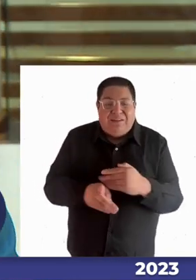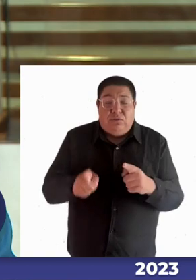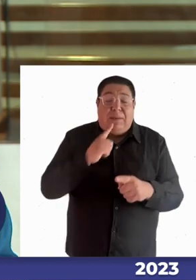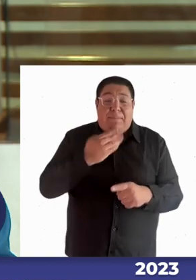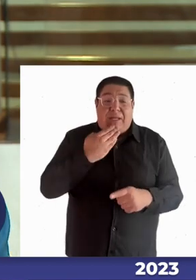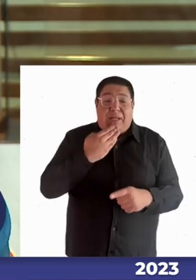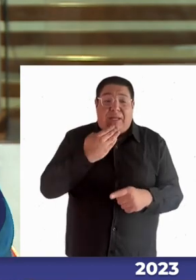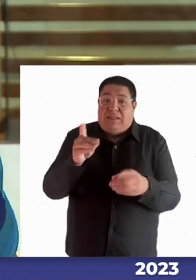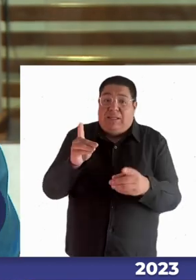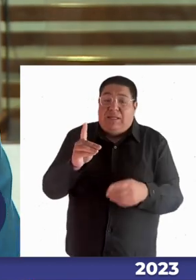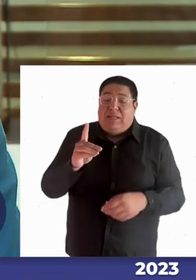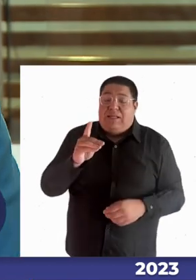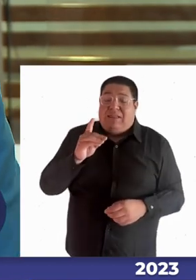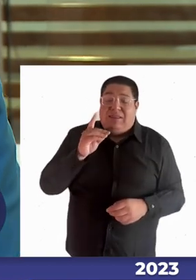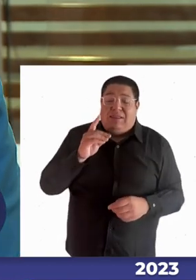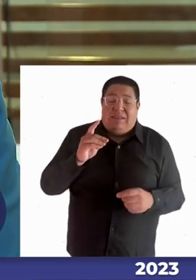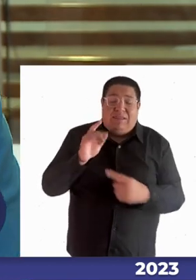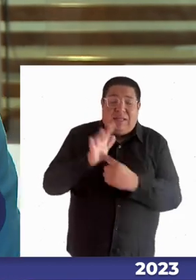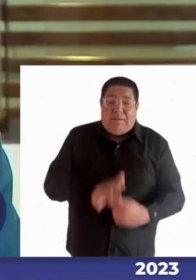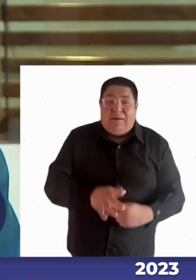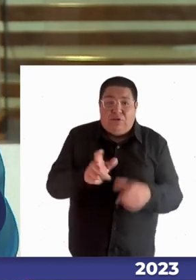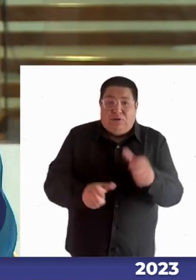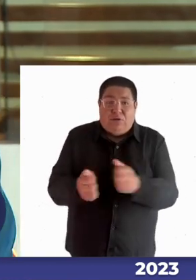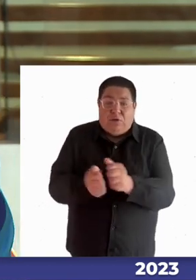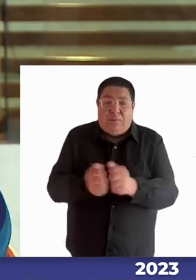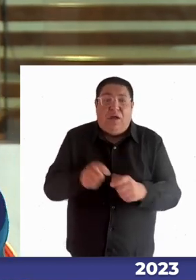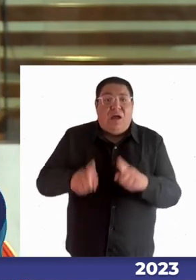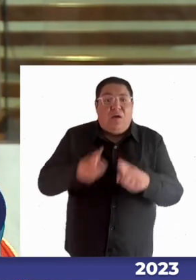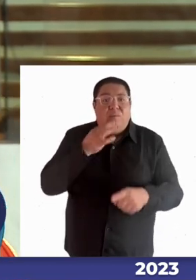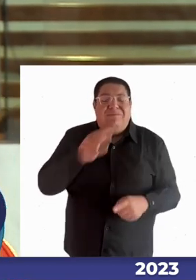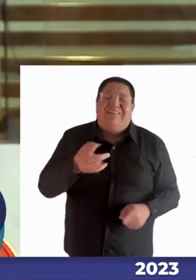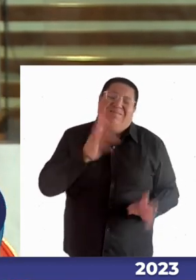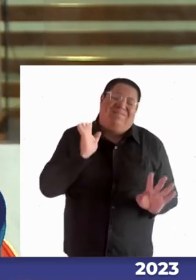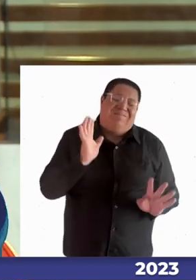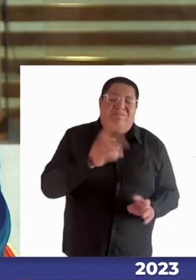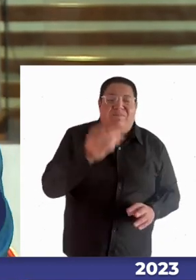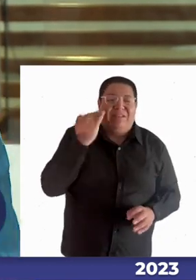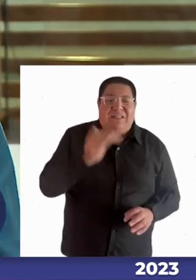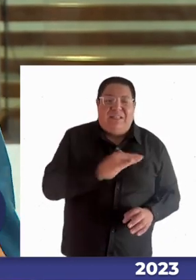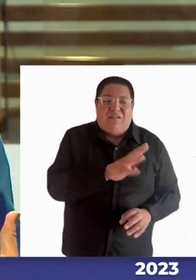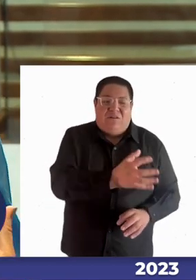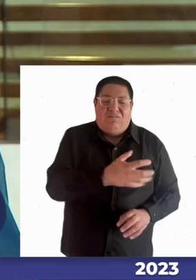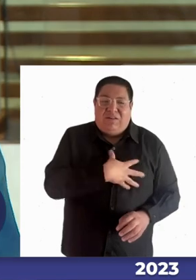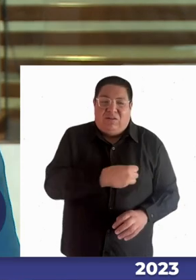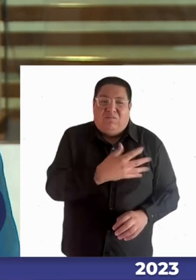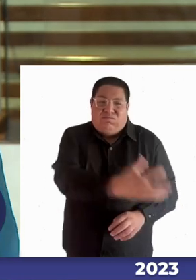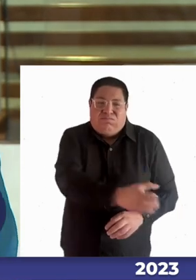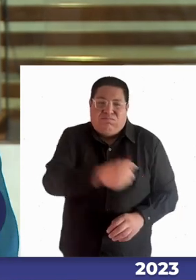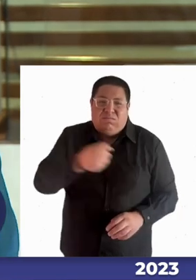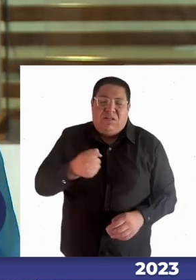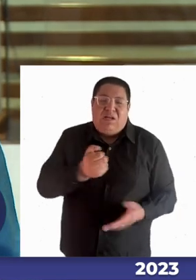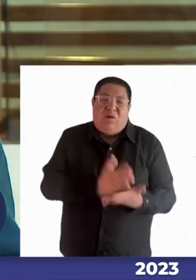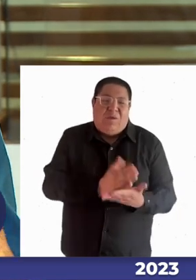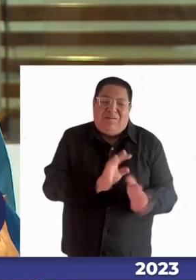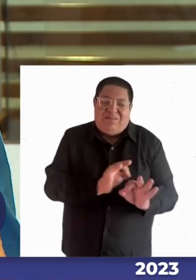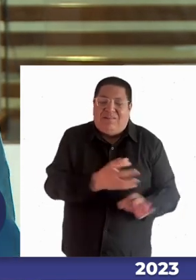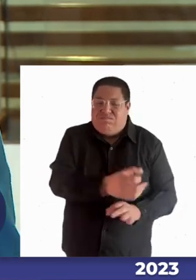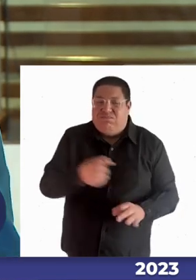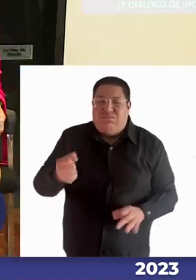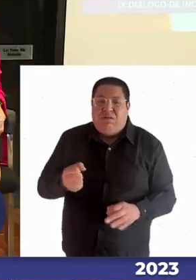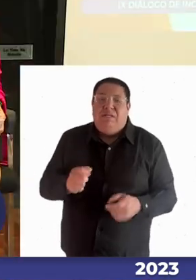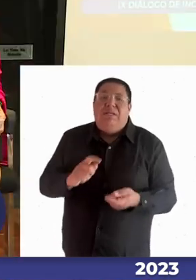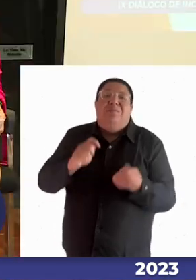que muchas mamás me dicen que finalmente los han cambiado a escuelas especiales y los han sacado del colegio regular por la